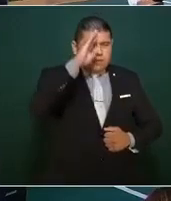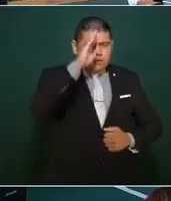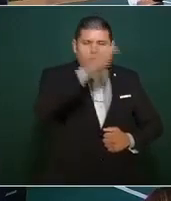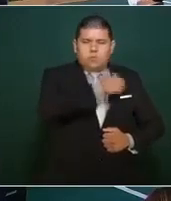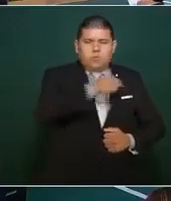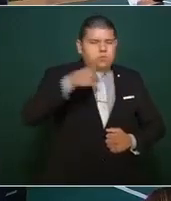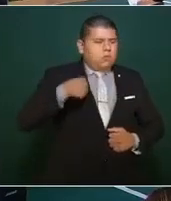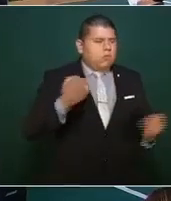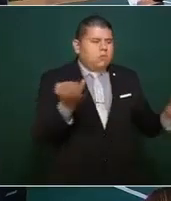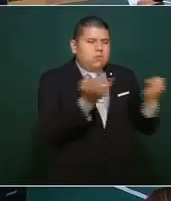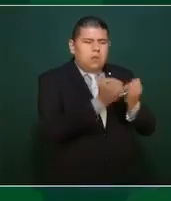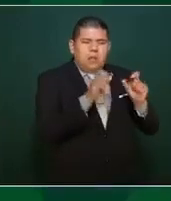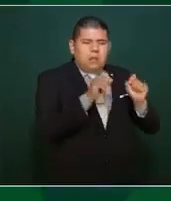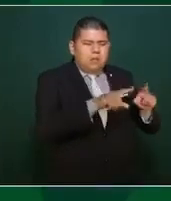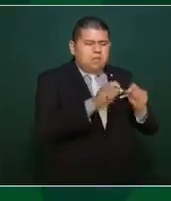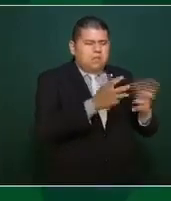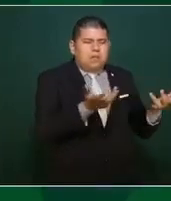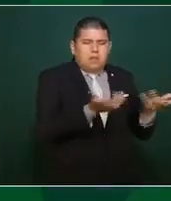política económica